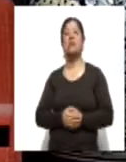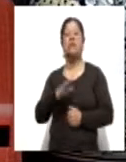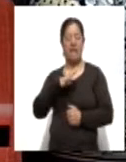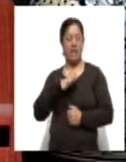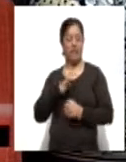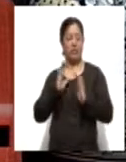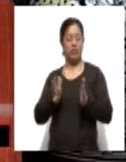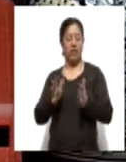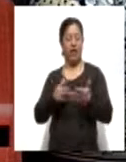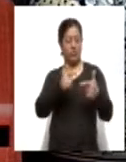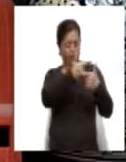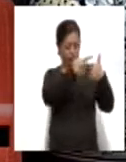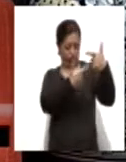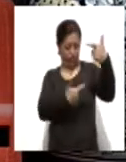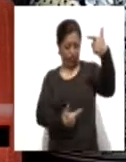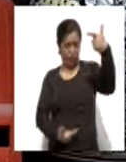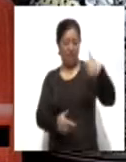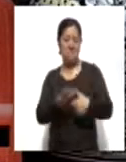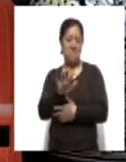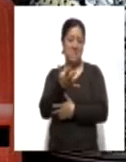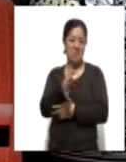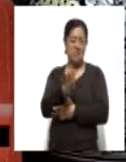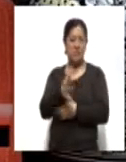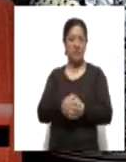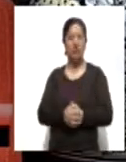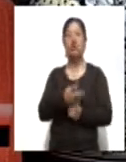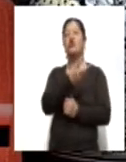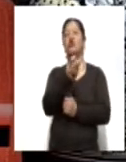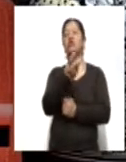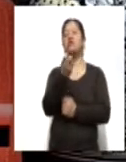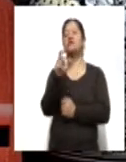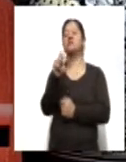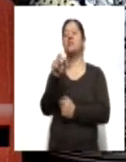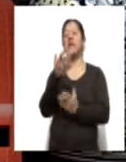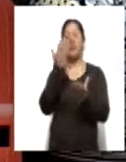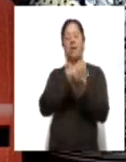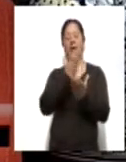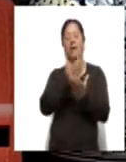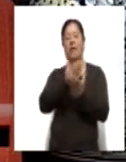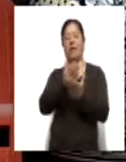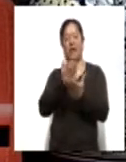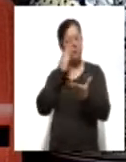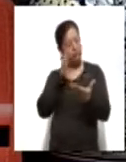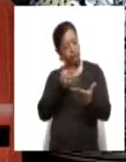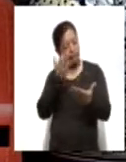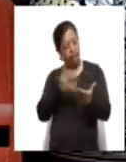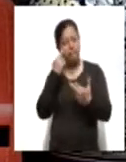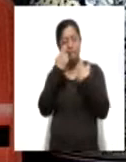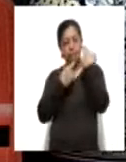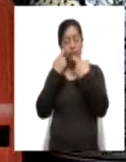conformados arriba de doscientos veinte expedientes y creemos que en los días que siguen